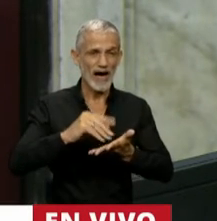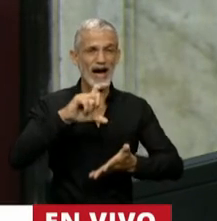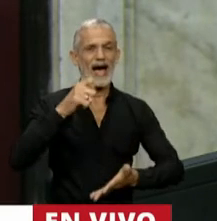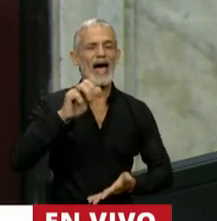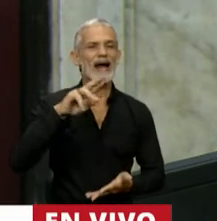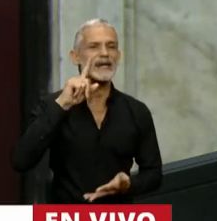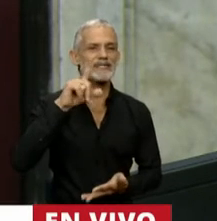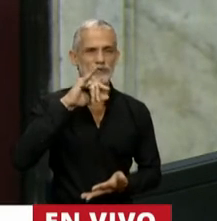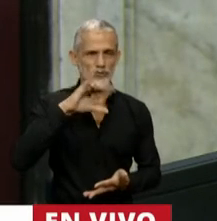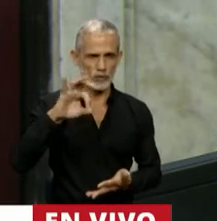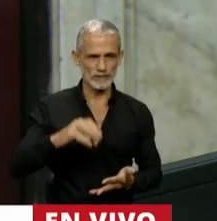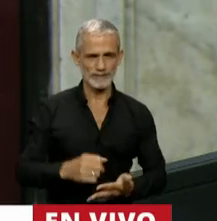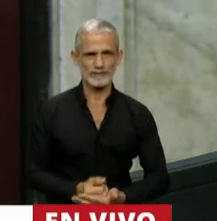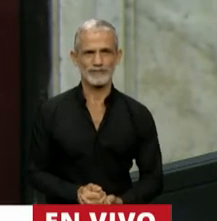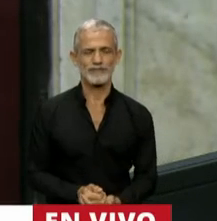Carrizo.